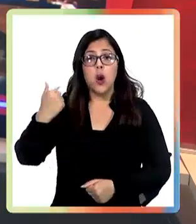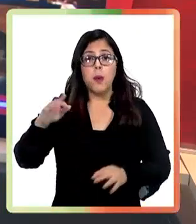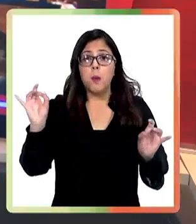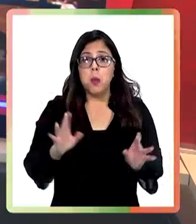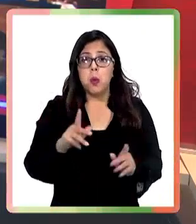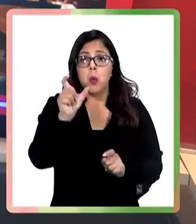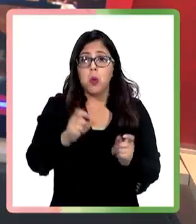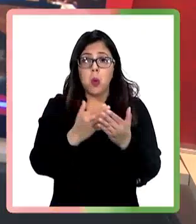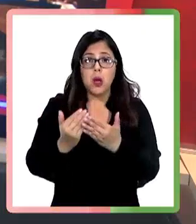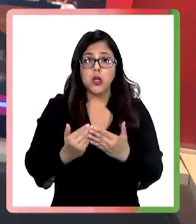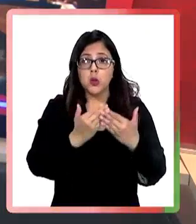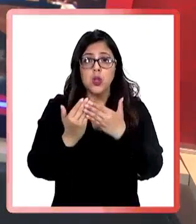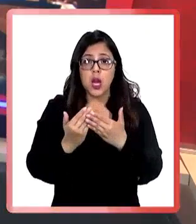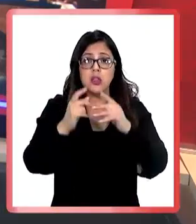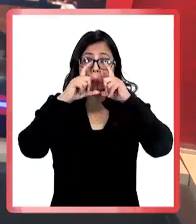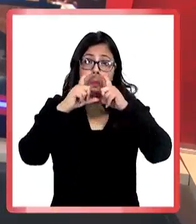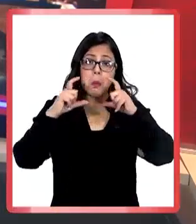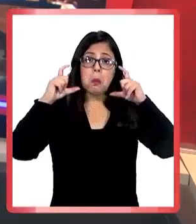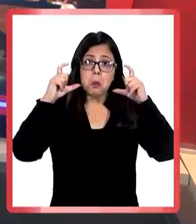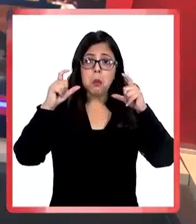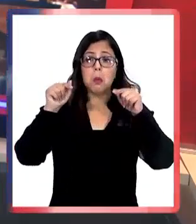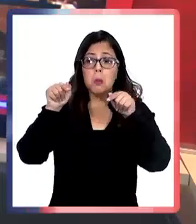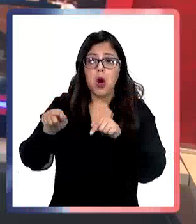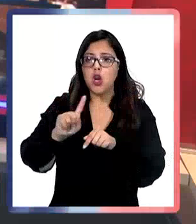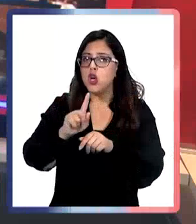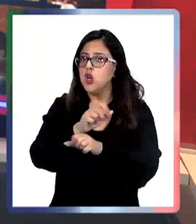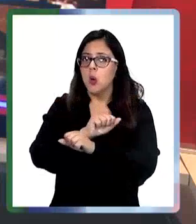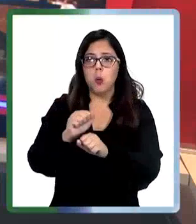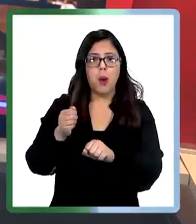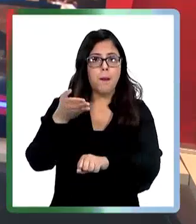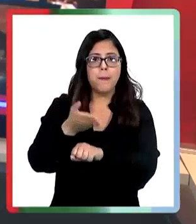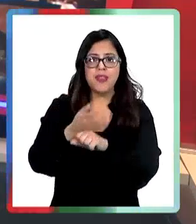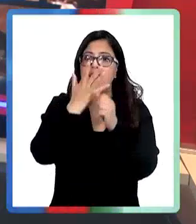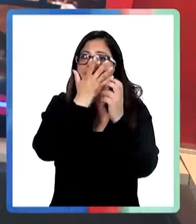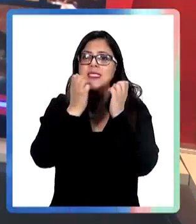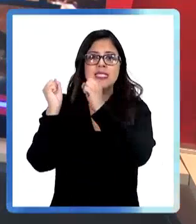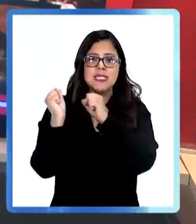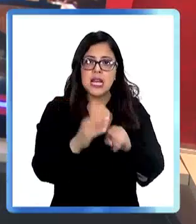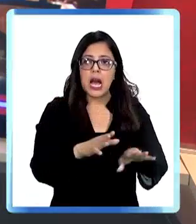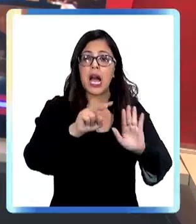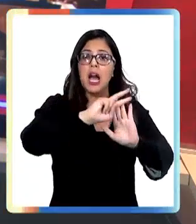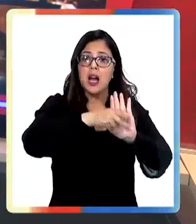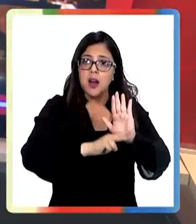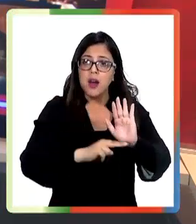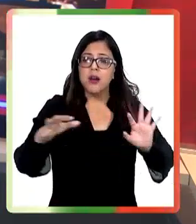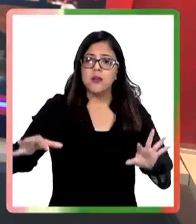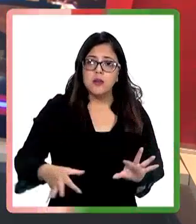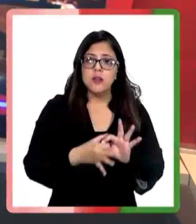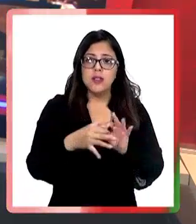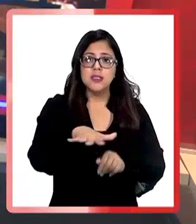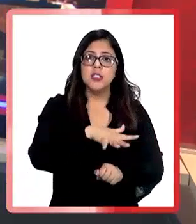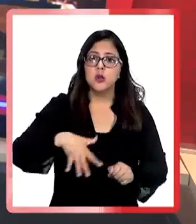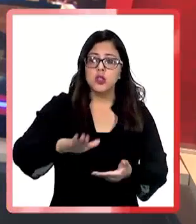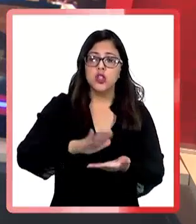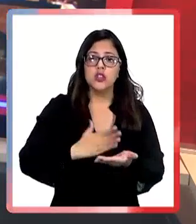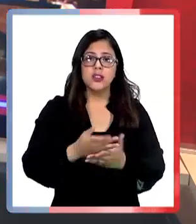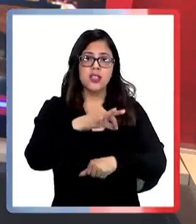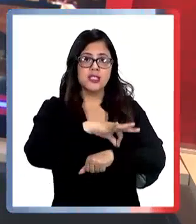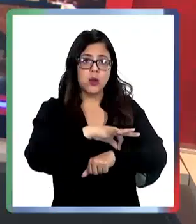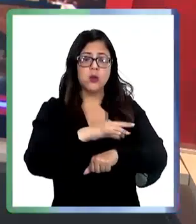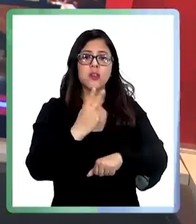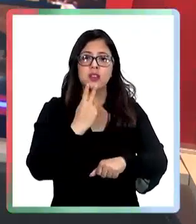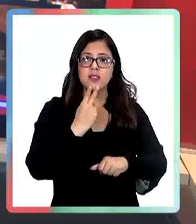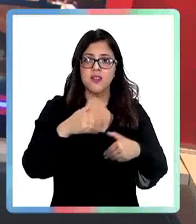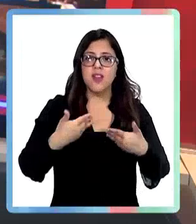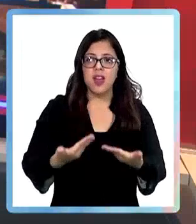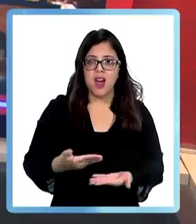en caso de que un alumno concurra con su protección, no se le puede pedir que se la retire. Estas modificaciones van de la mano con la situación sanitaria que